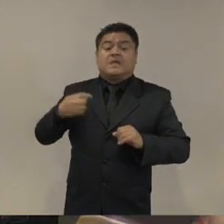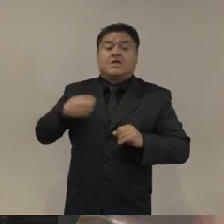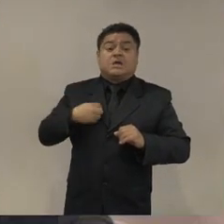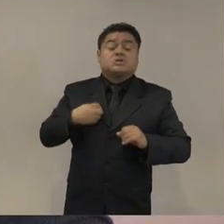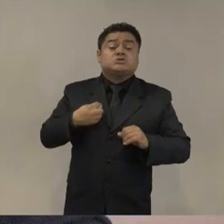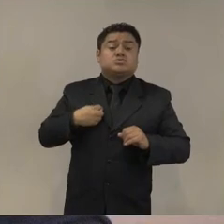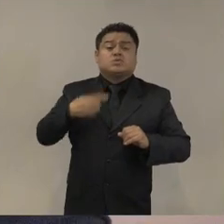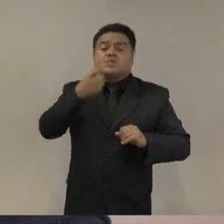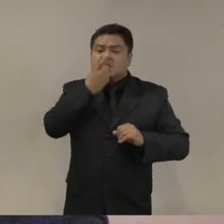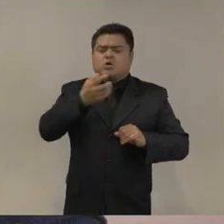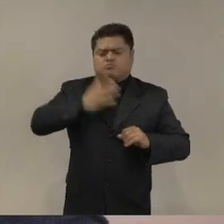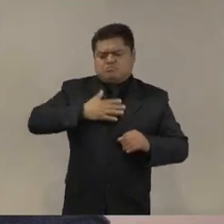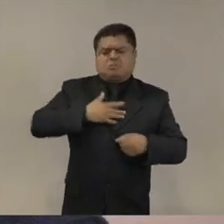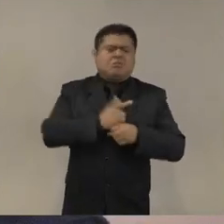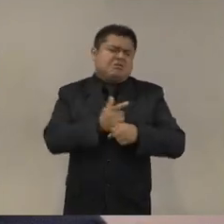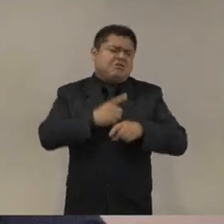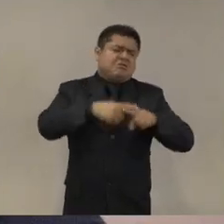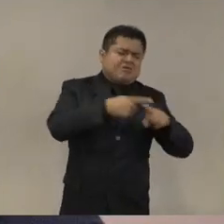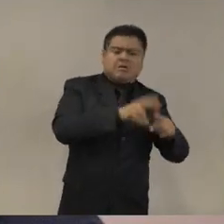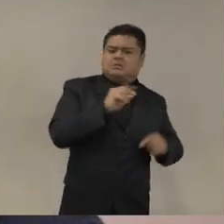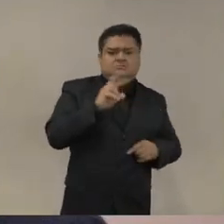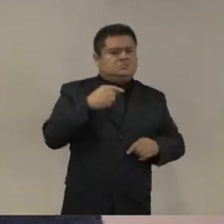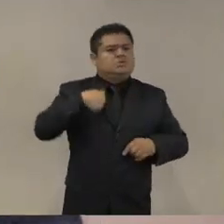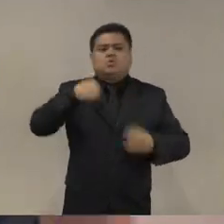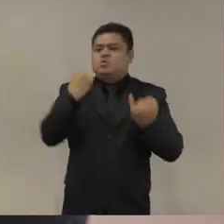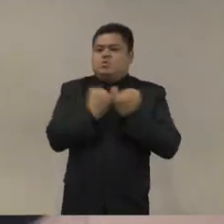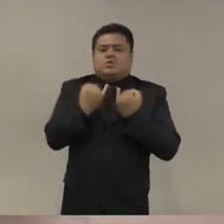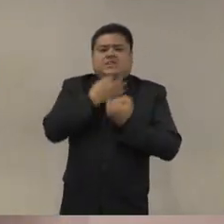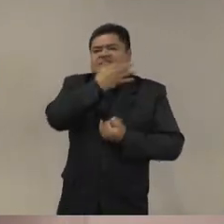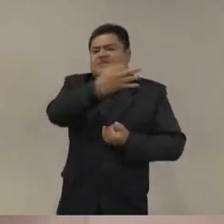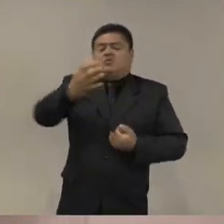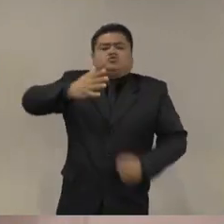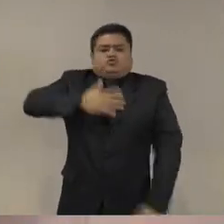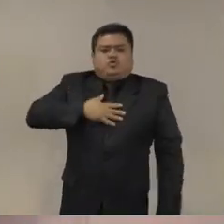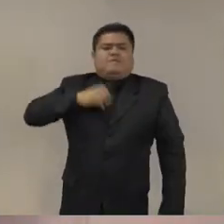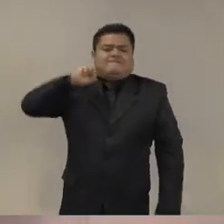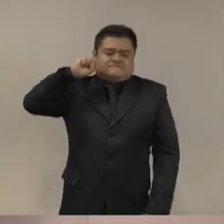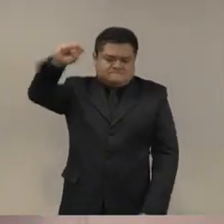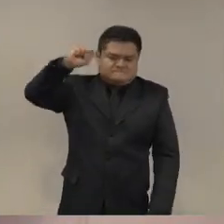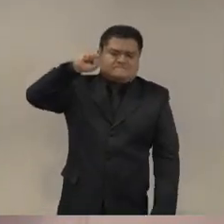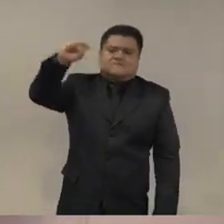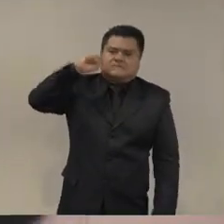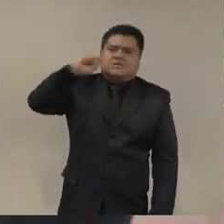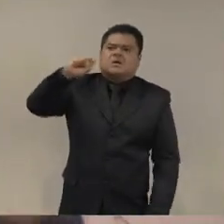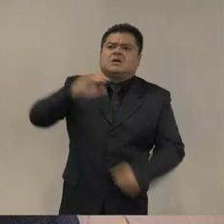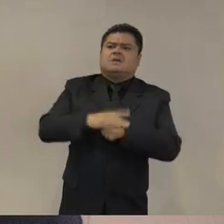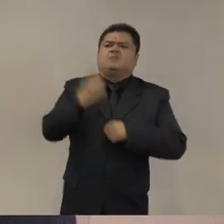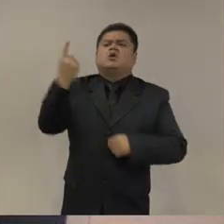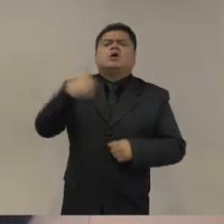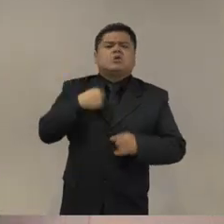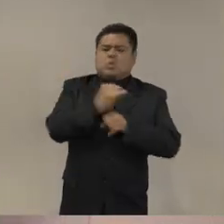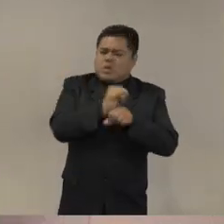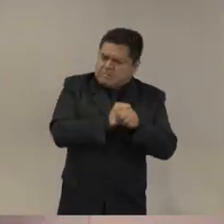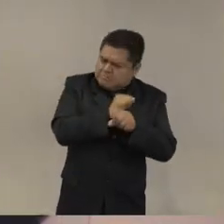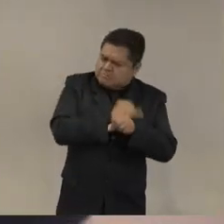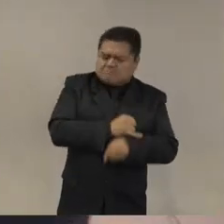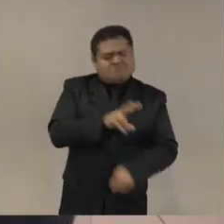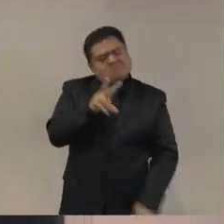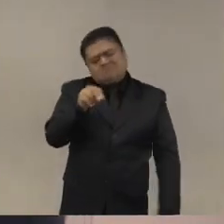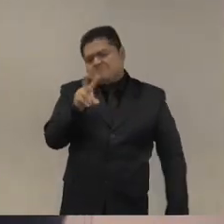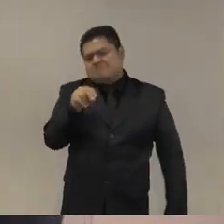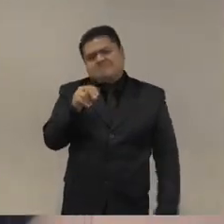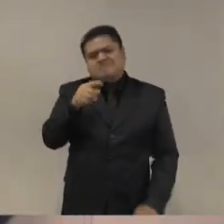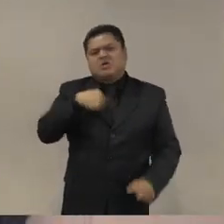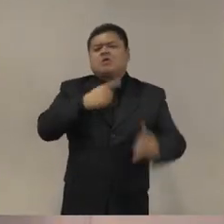y acompañante de víctimas porque bueno yo no produzco datos yo no investigo